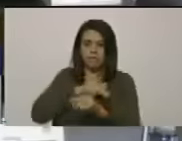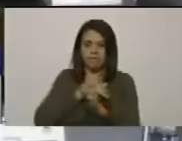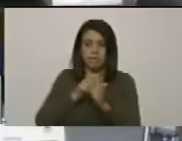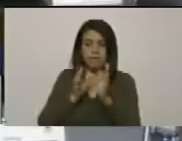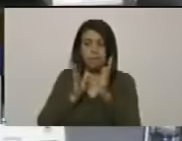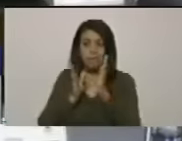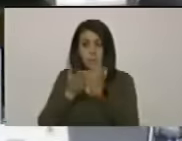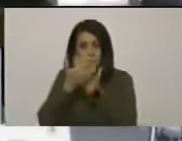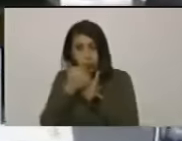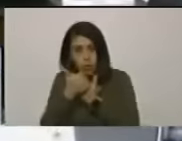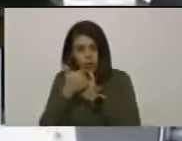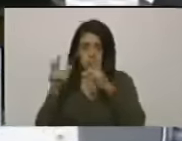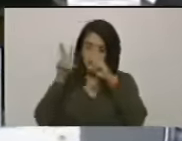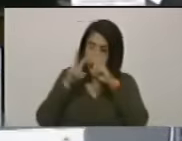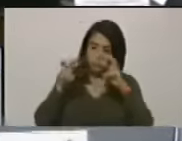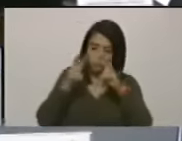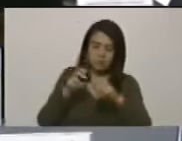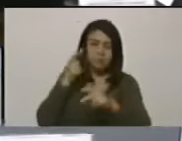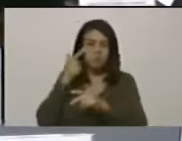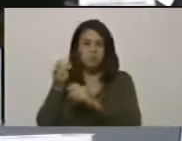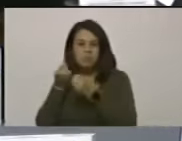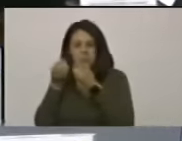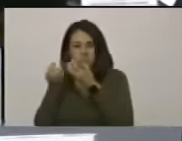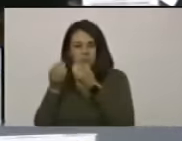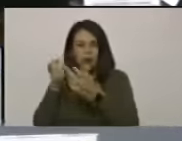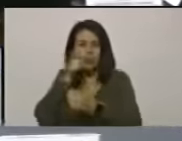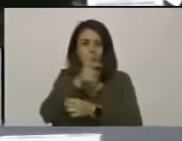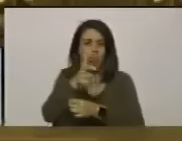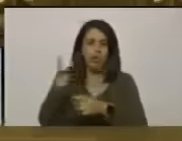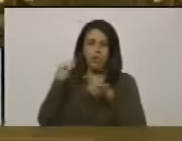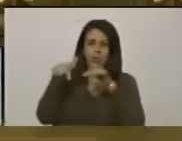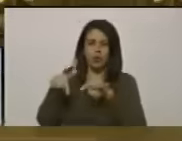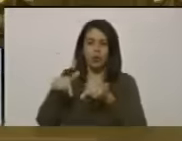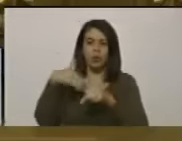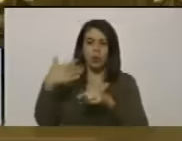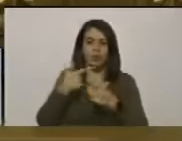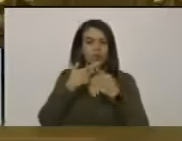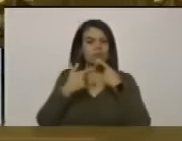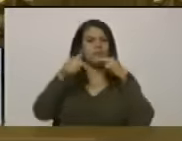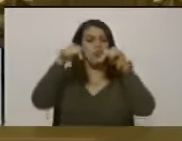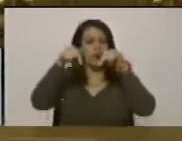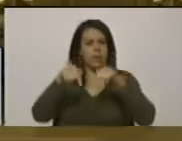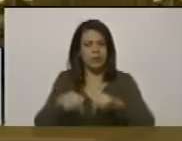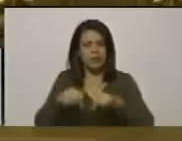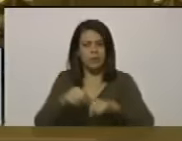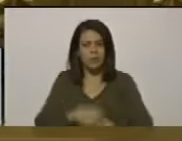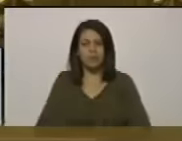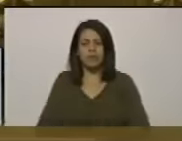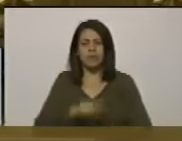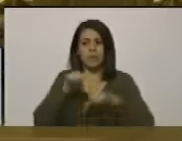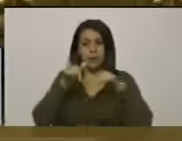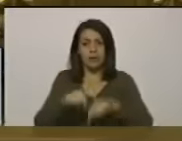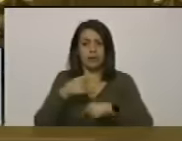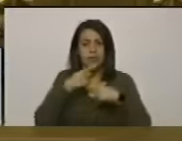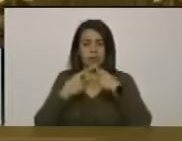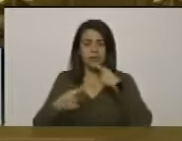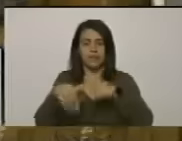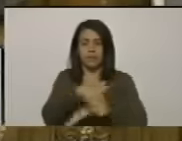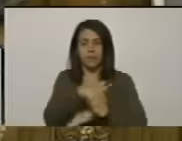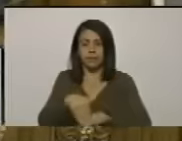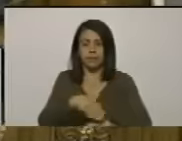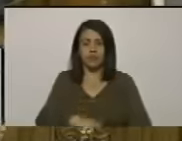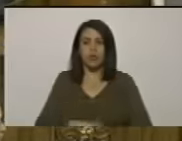cuarteles jorungándonos oídos al pueblo cuando hablamos acá cuántas veces se nos manda a callar